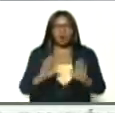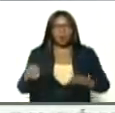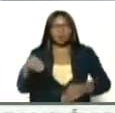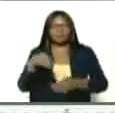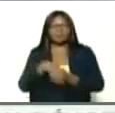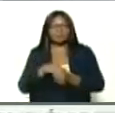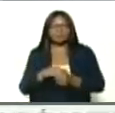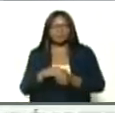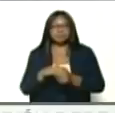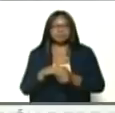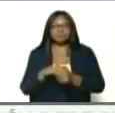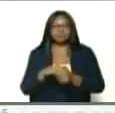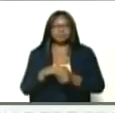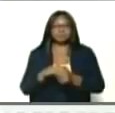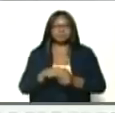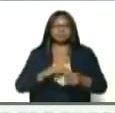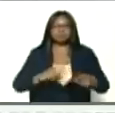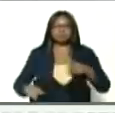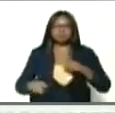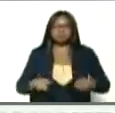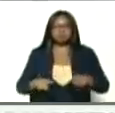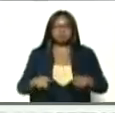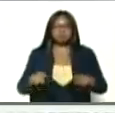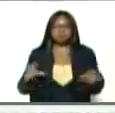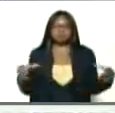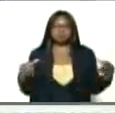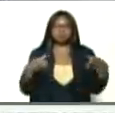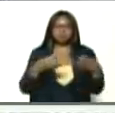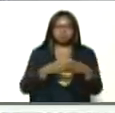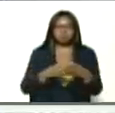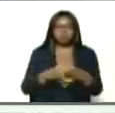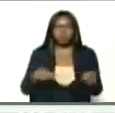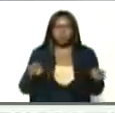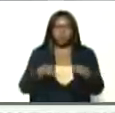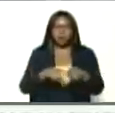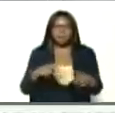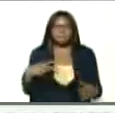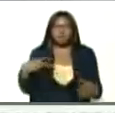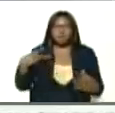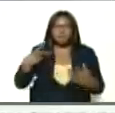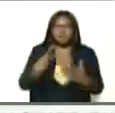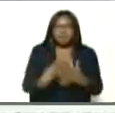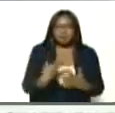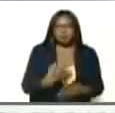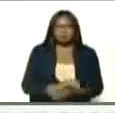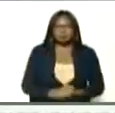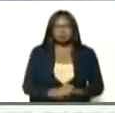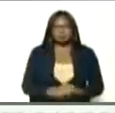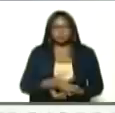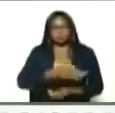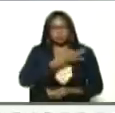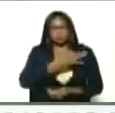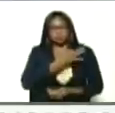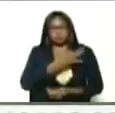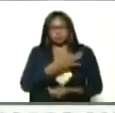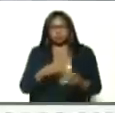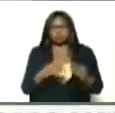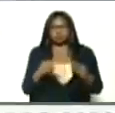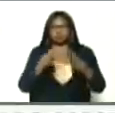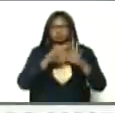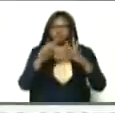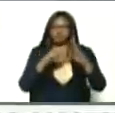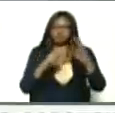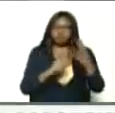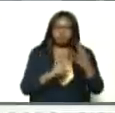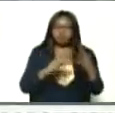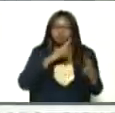radical, colectiva, voluntario, social, fueron los conceptos